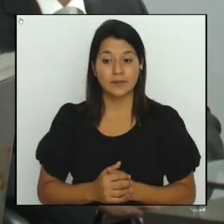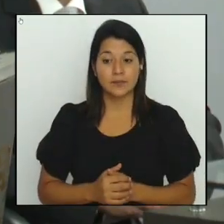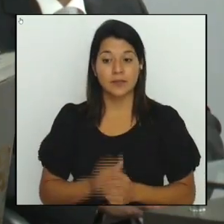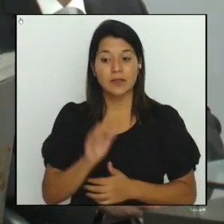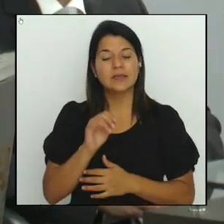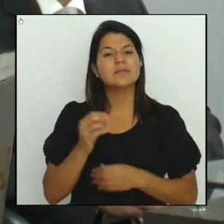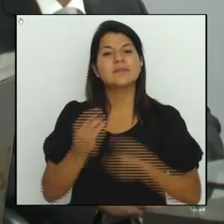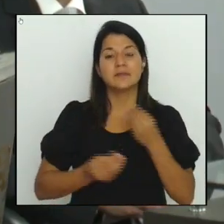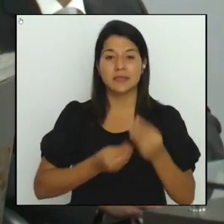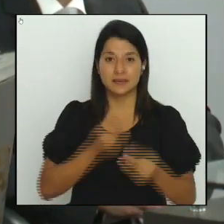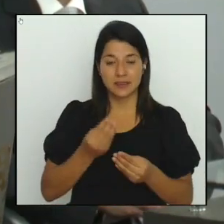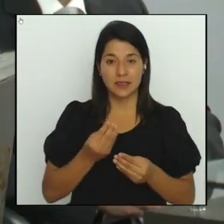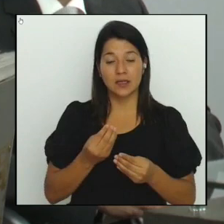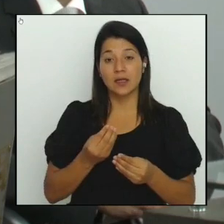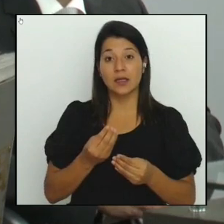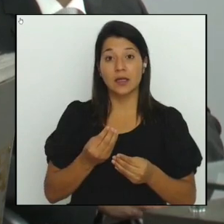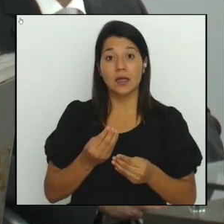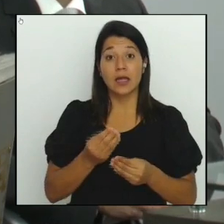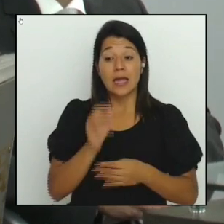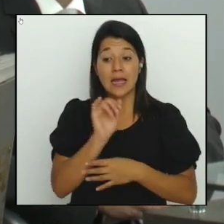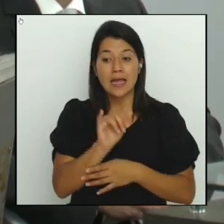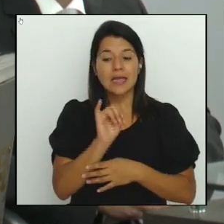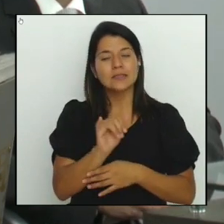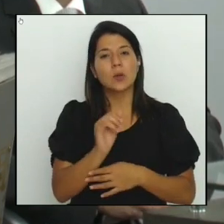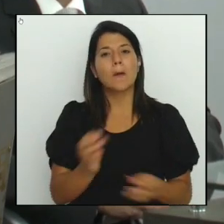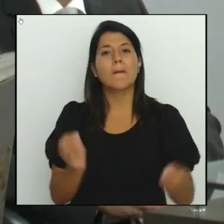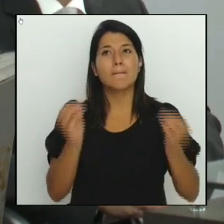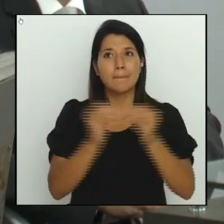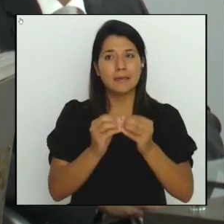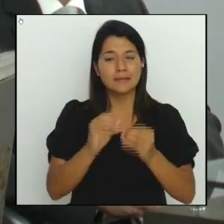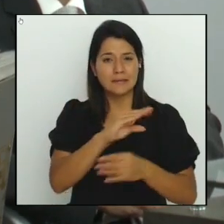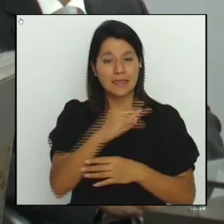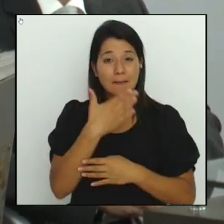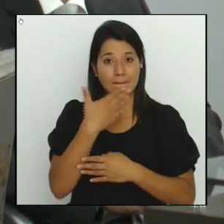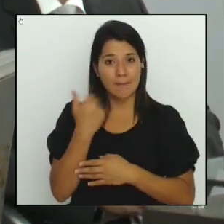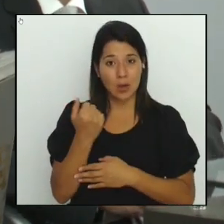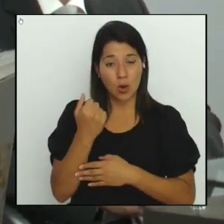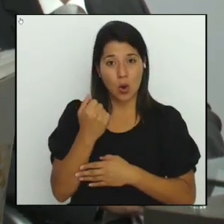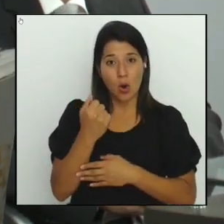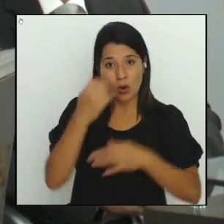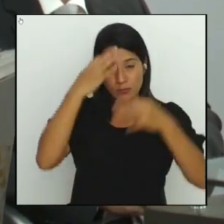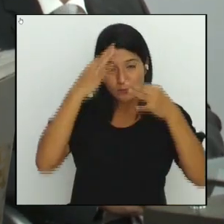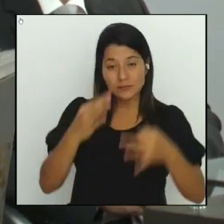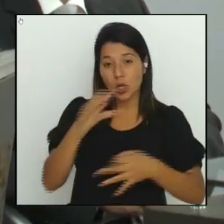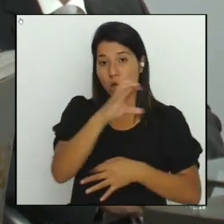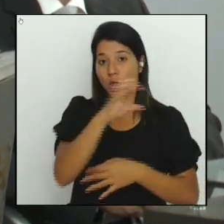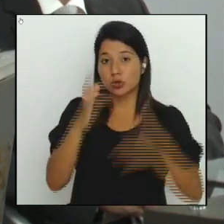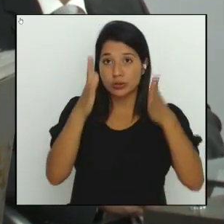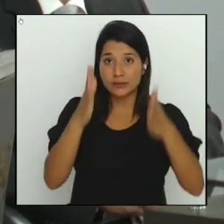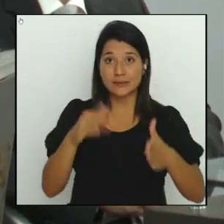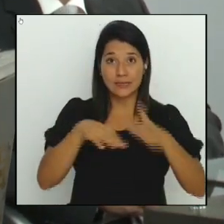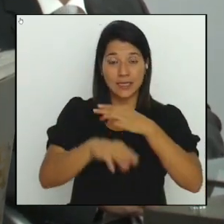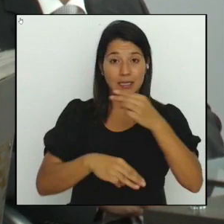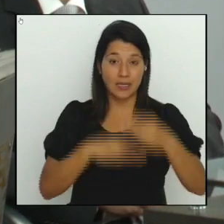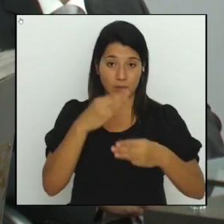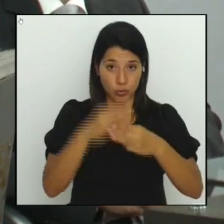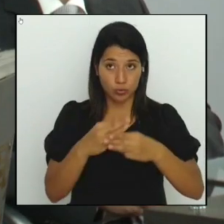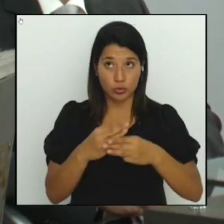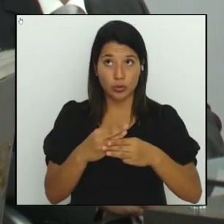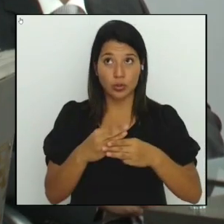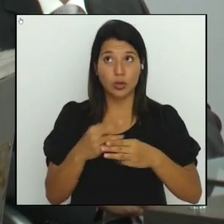de aquello que más y mejor nos define a los costarricenses en el mundo, nuestra vocación